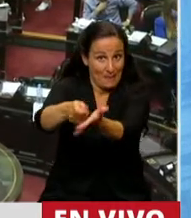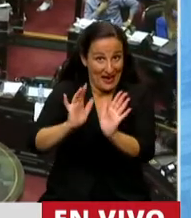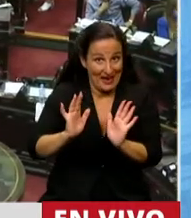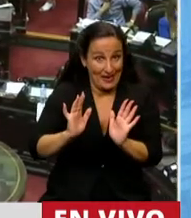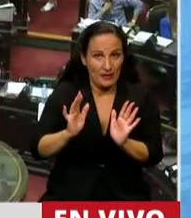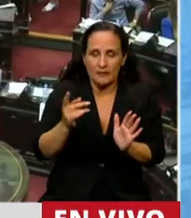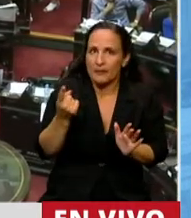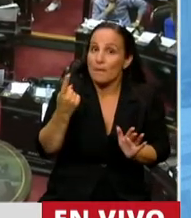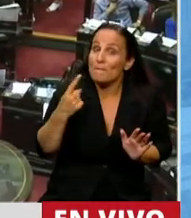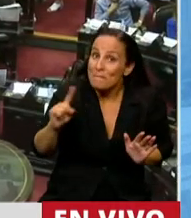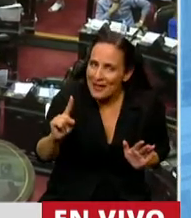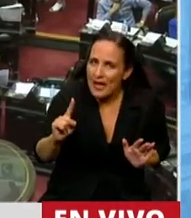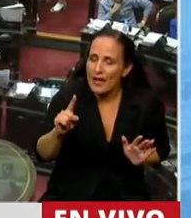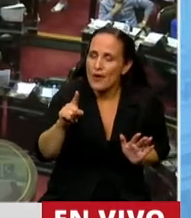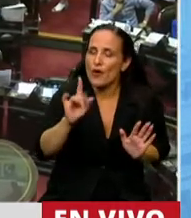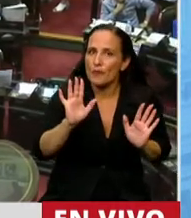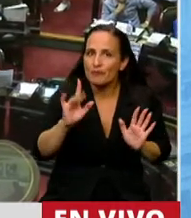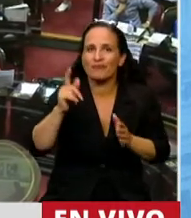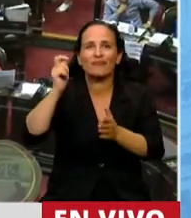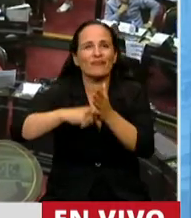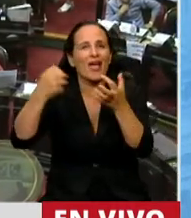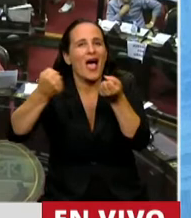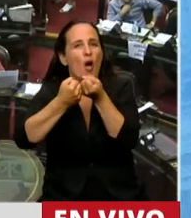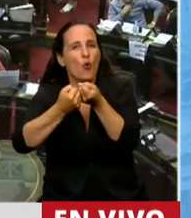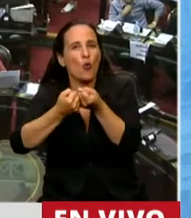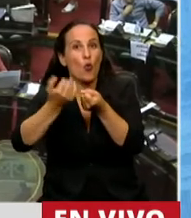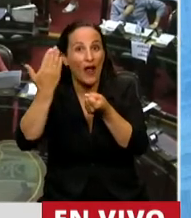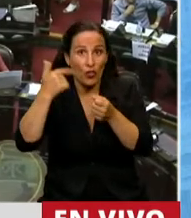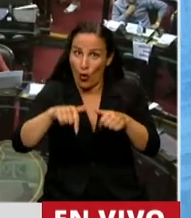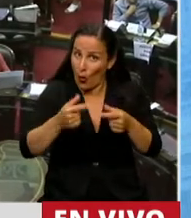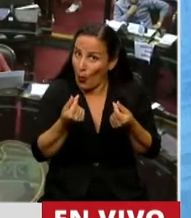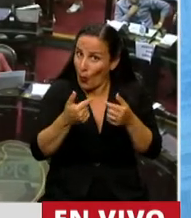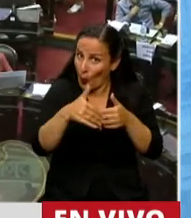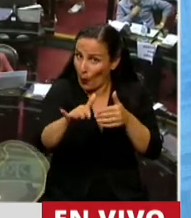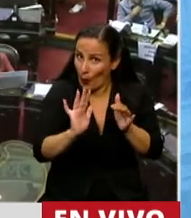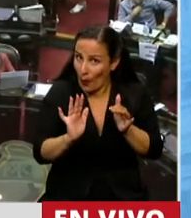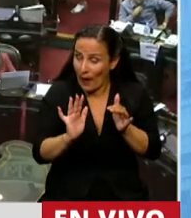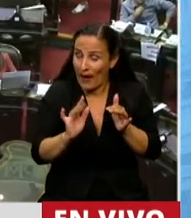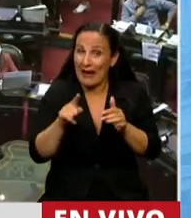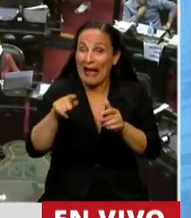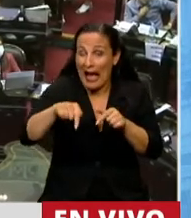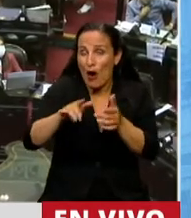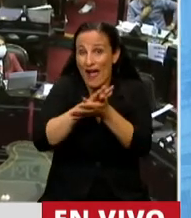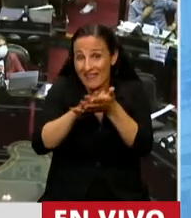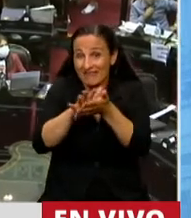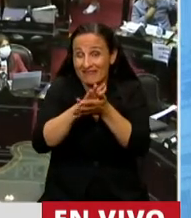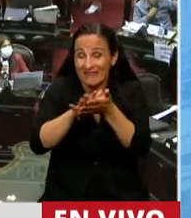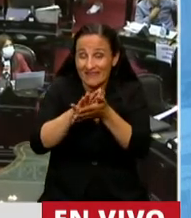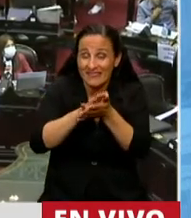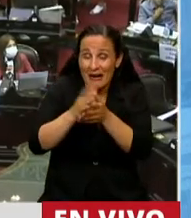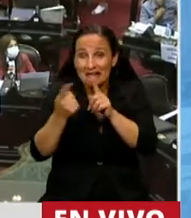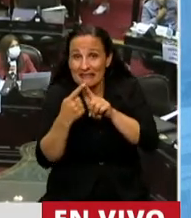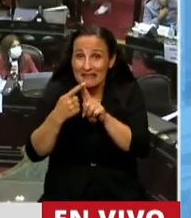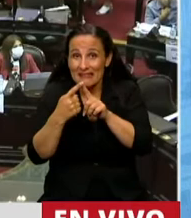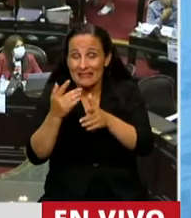Pero no hay que perder de vista que según el acuerdo vigente, que es lo que se está renegociando, Argentina